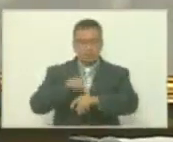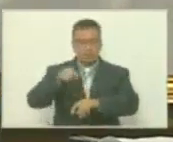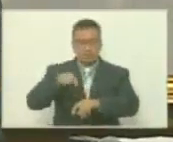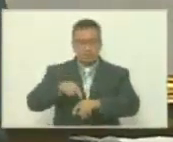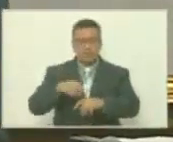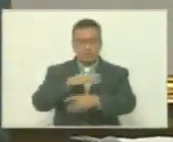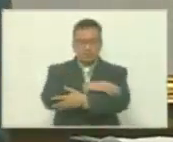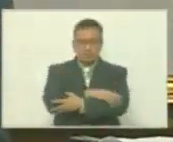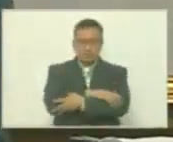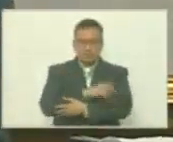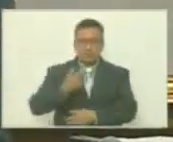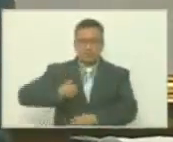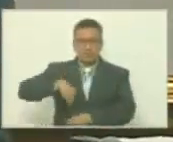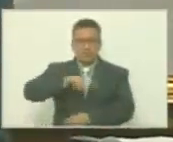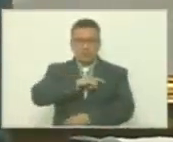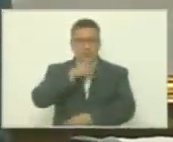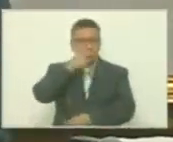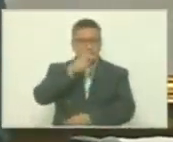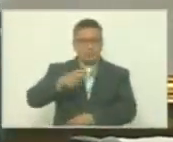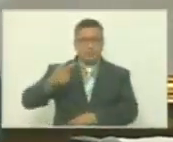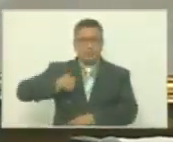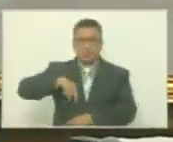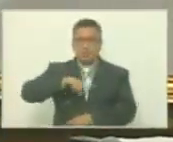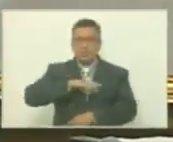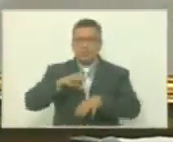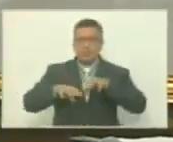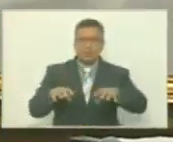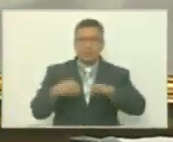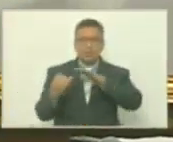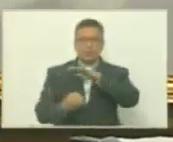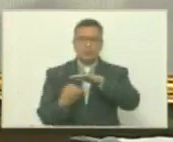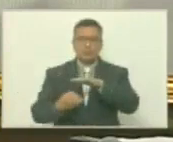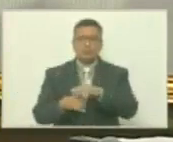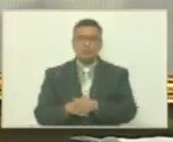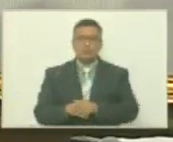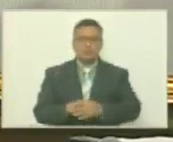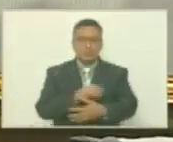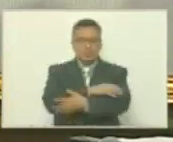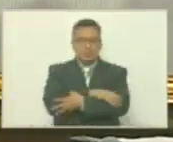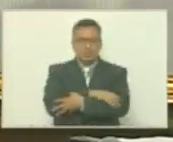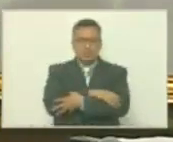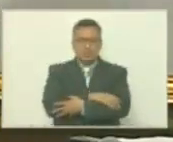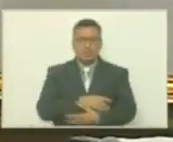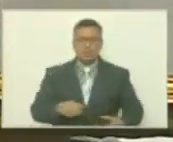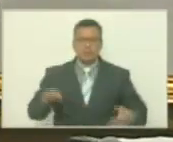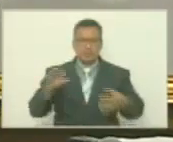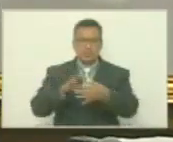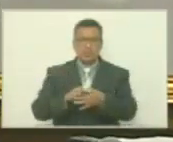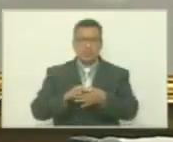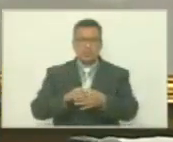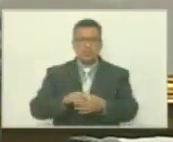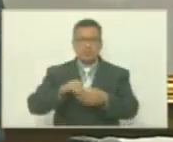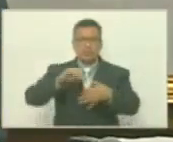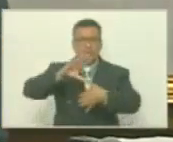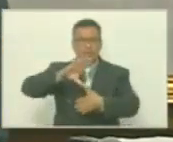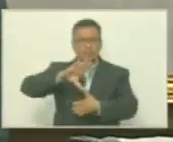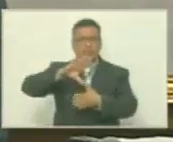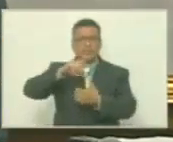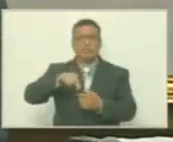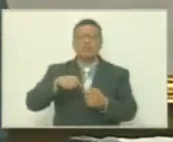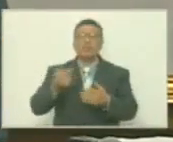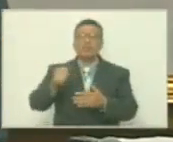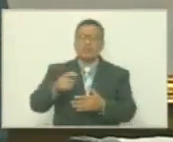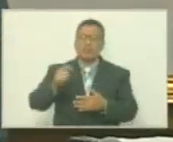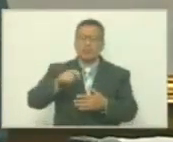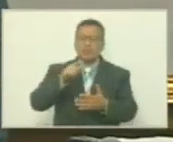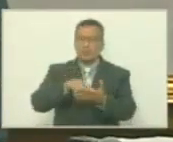abrazo de nuestros pueblos de nuestros estados de nuestras instituciones al abrazo a la unidad de América Latina cada vez